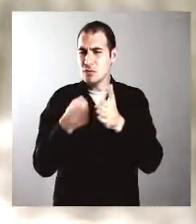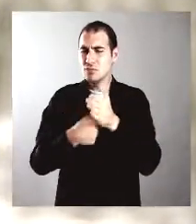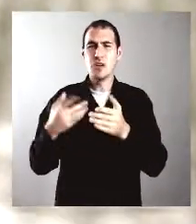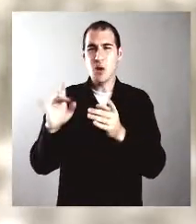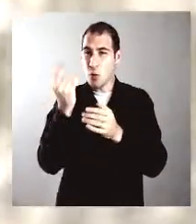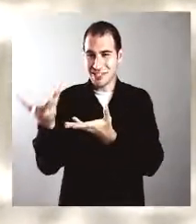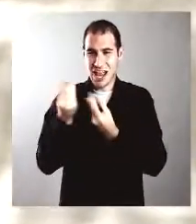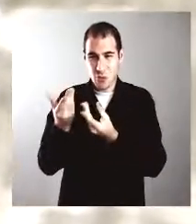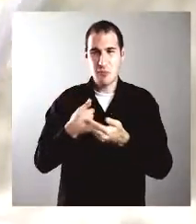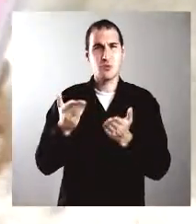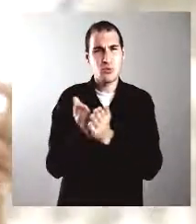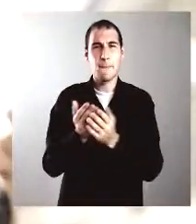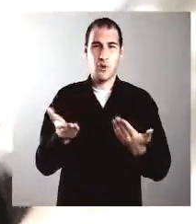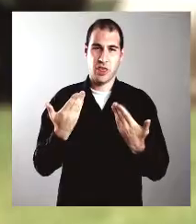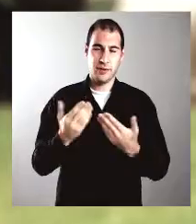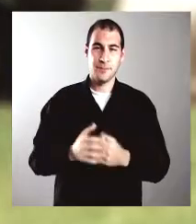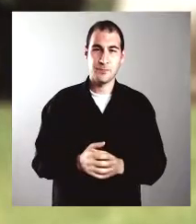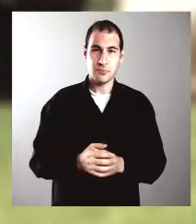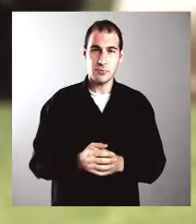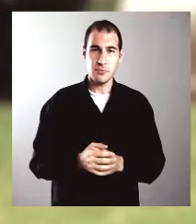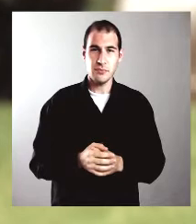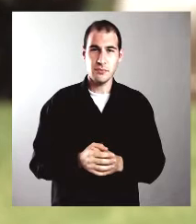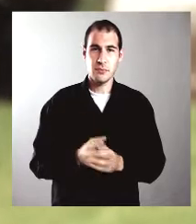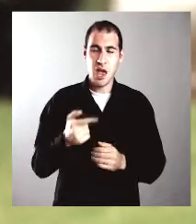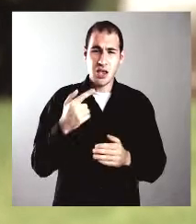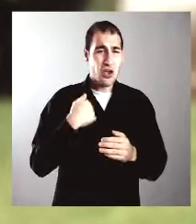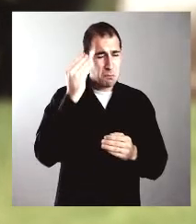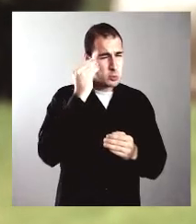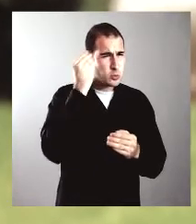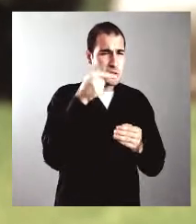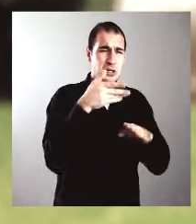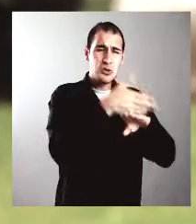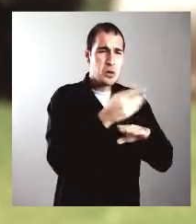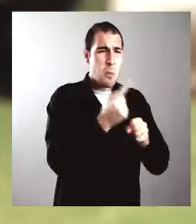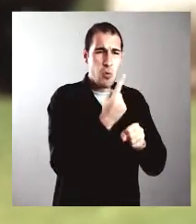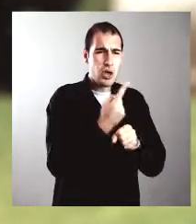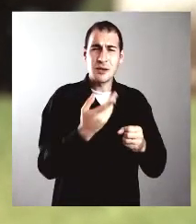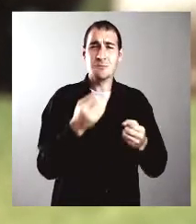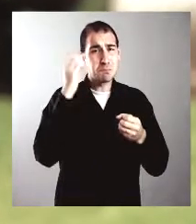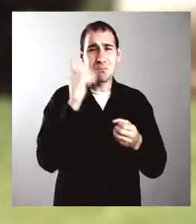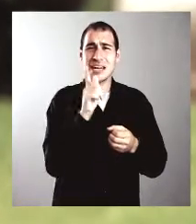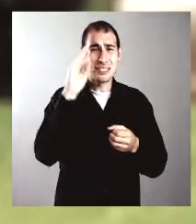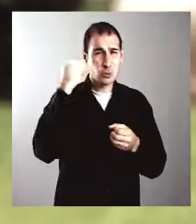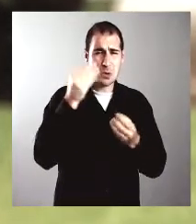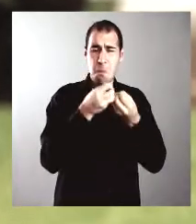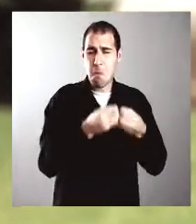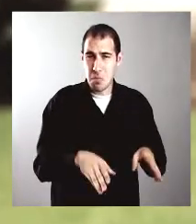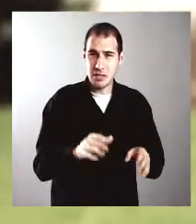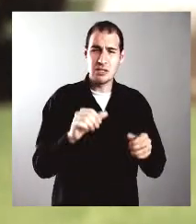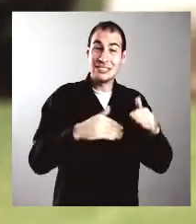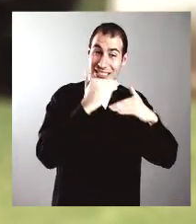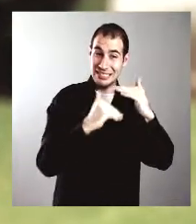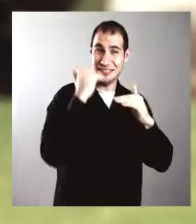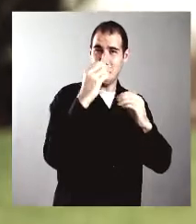intentado entrar para estudiar y se podían ver coartados todos mis deseos de superación